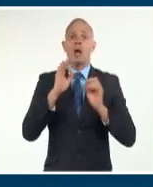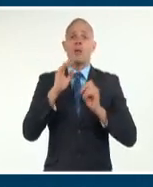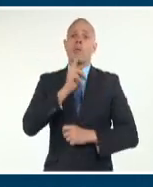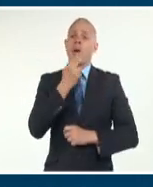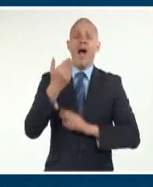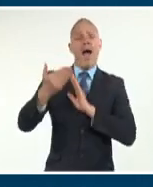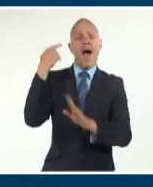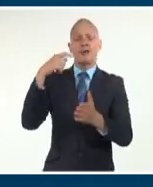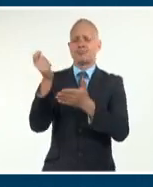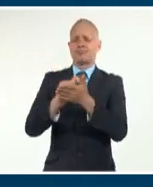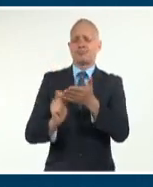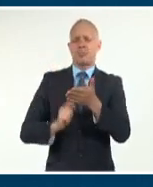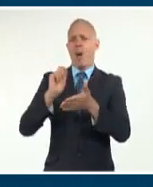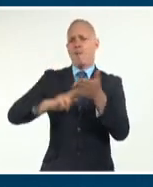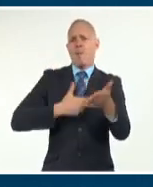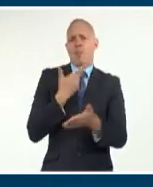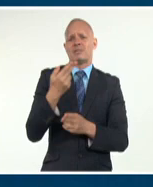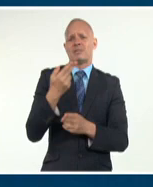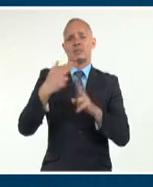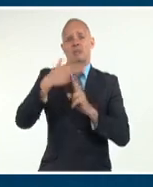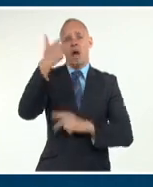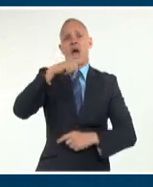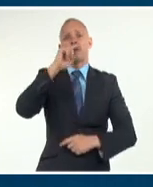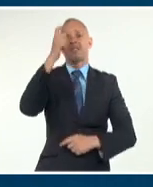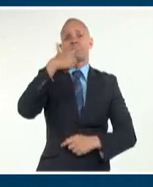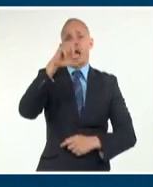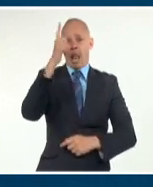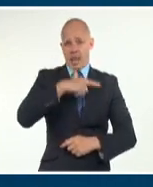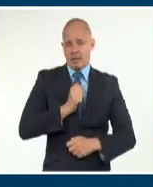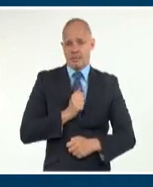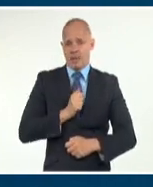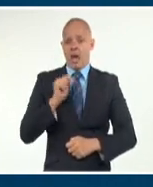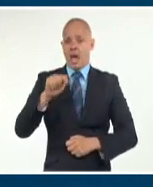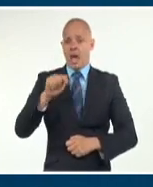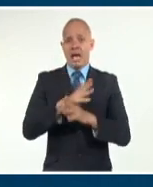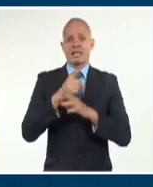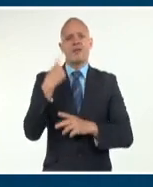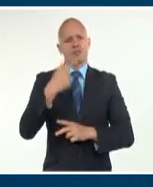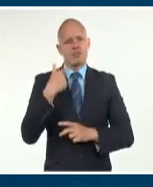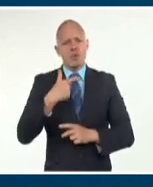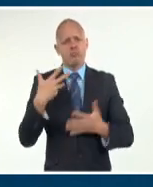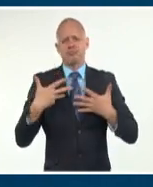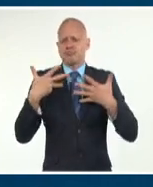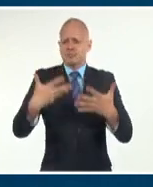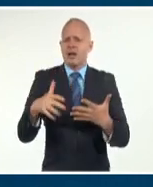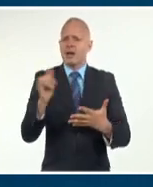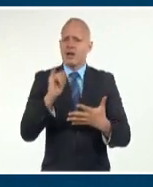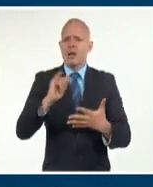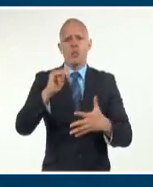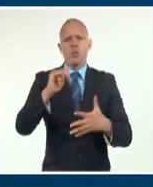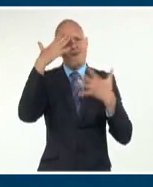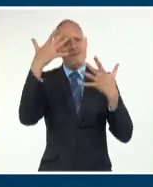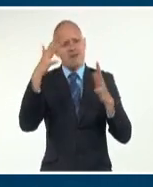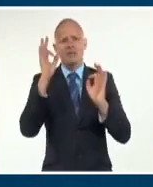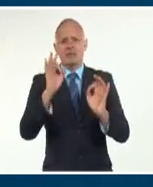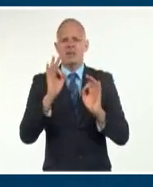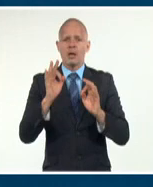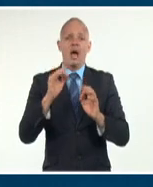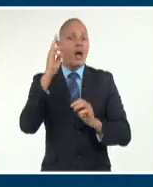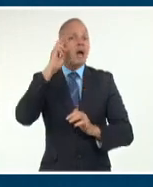su poema Abdala, a Fidel, a Raúl, a Díaz Canel, impulsores del desarrollo de la ciencia cubana,